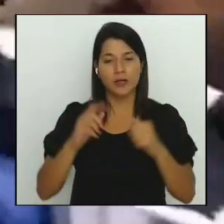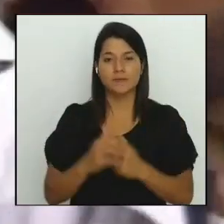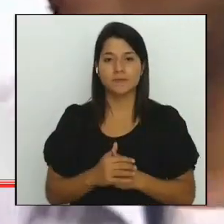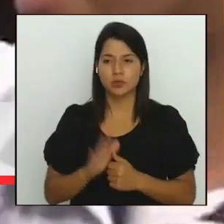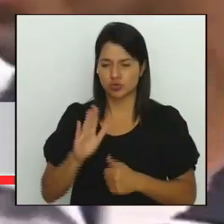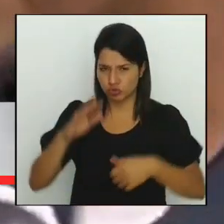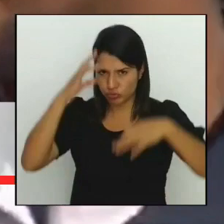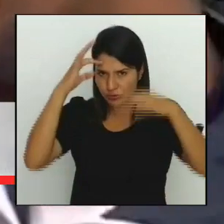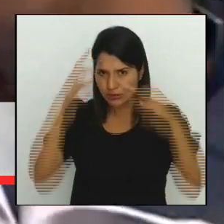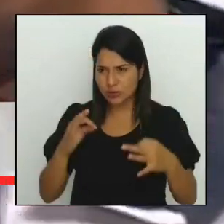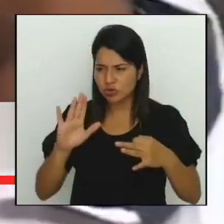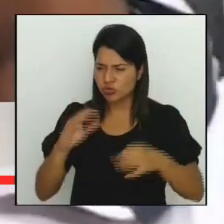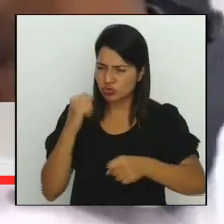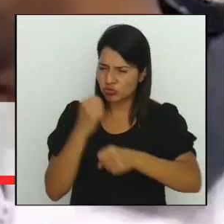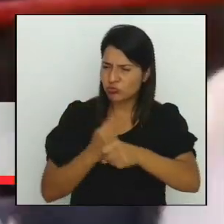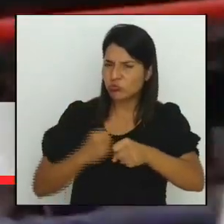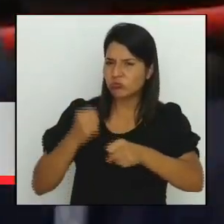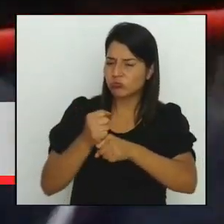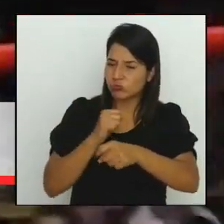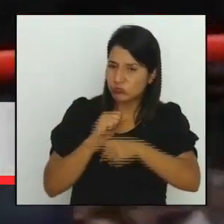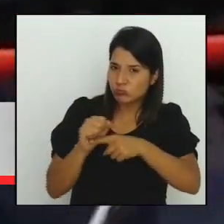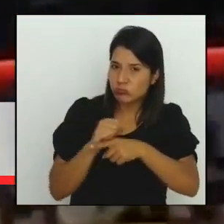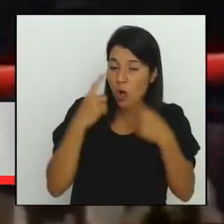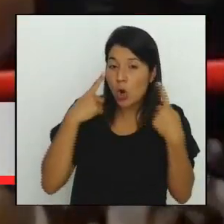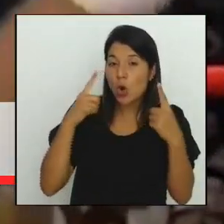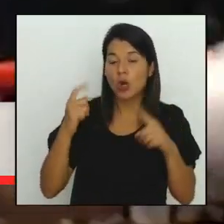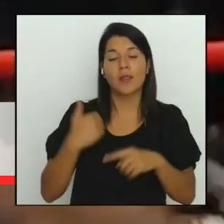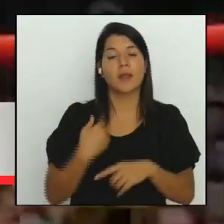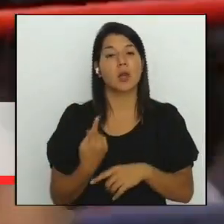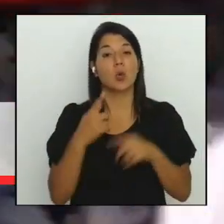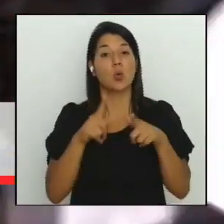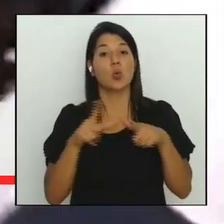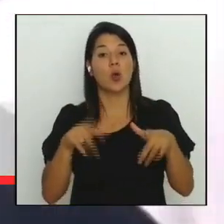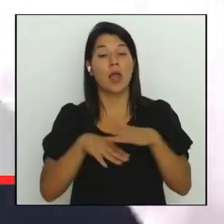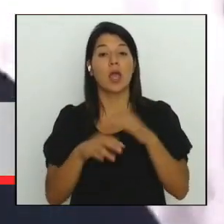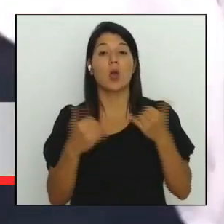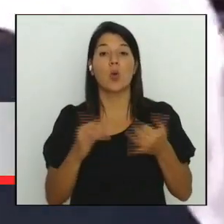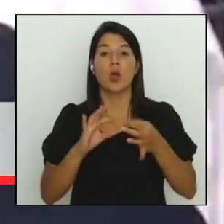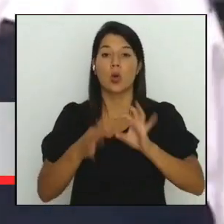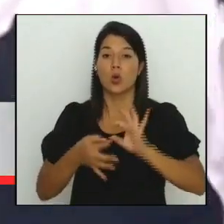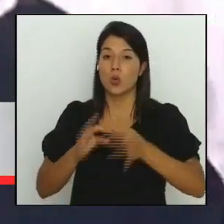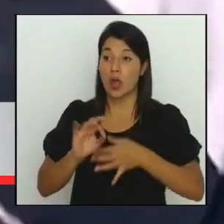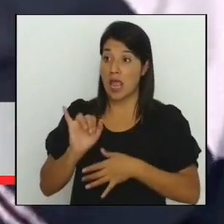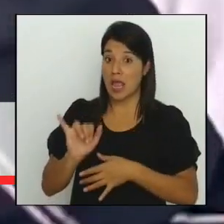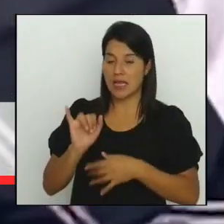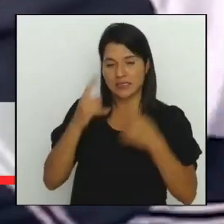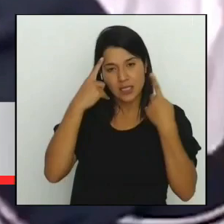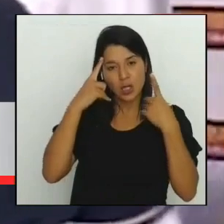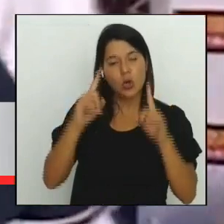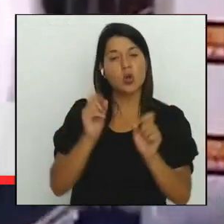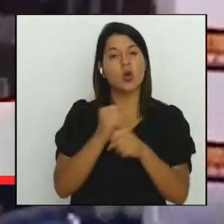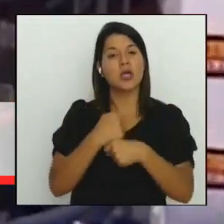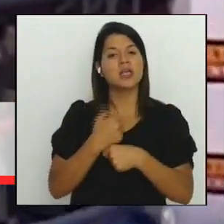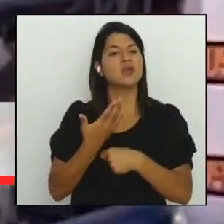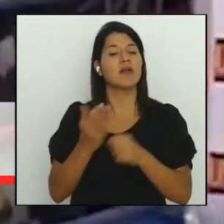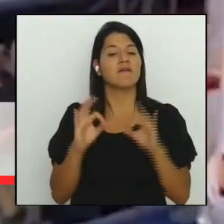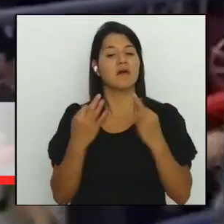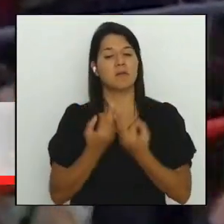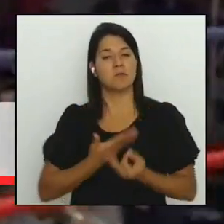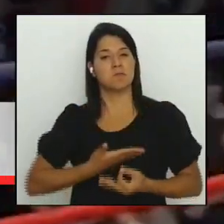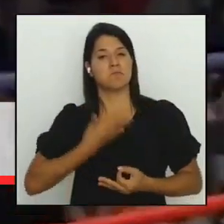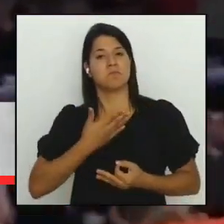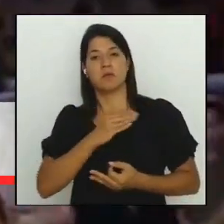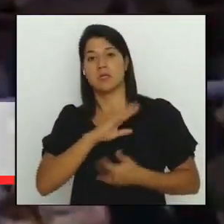ardo trabajo lo llevaron a ganarse un lugar en la escena olímpica un logro que enorgulleció a su familia a sus seguidores y a todo un país